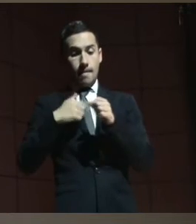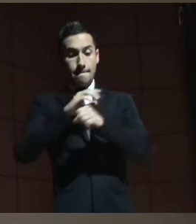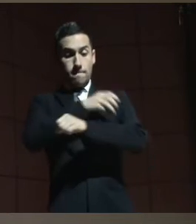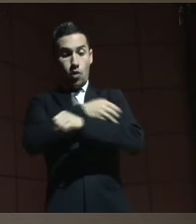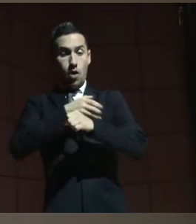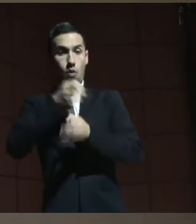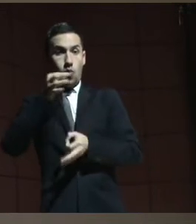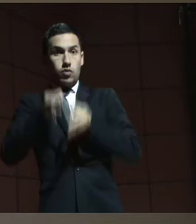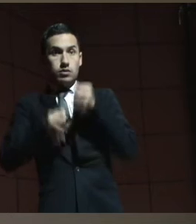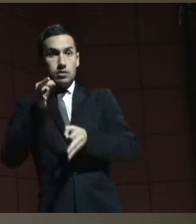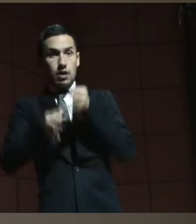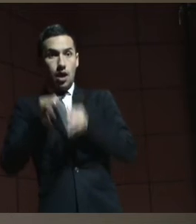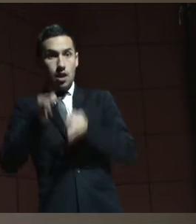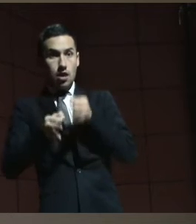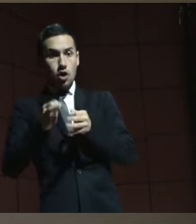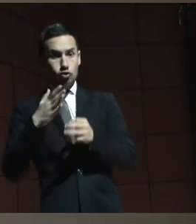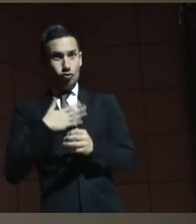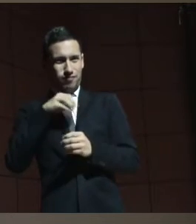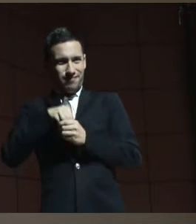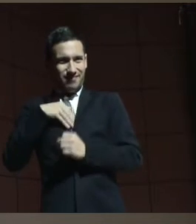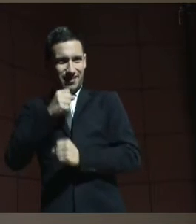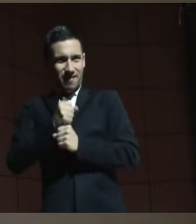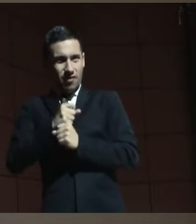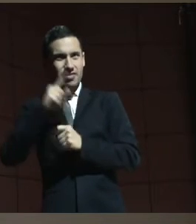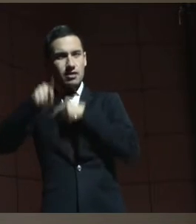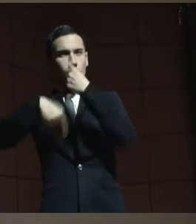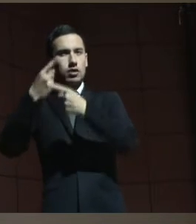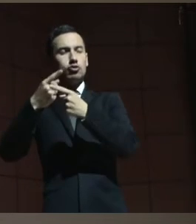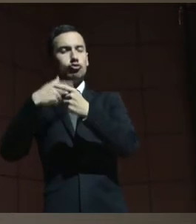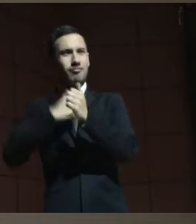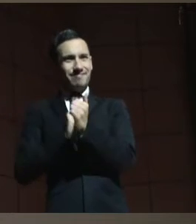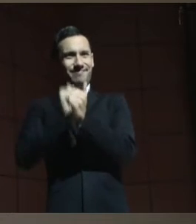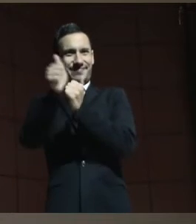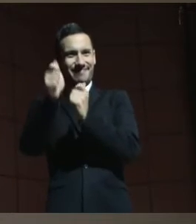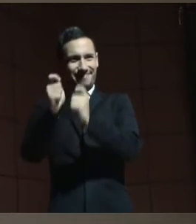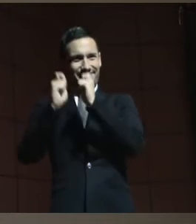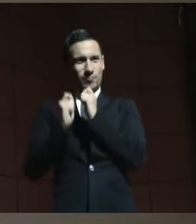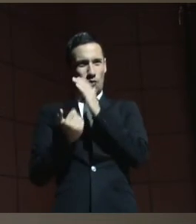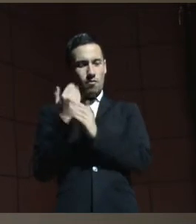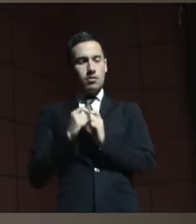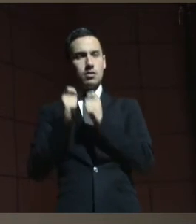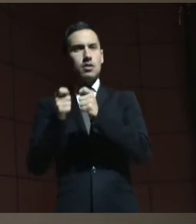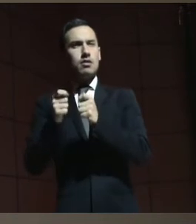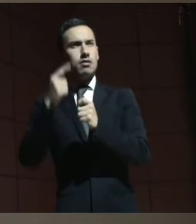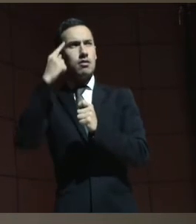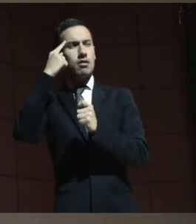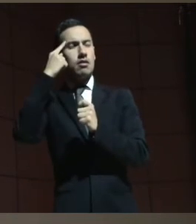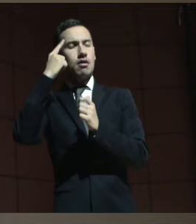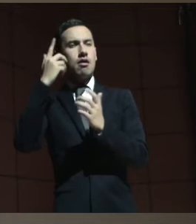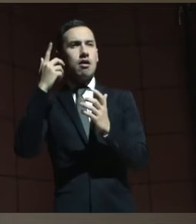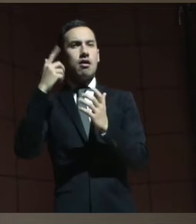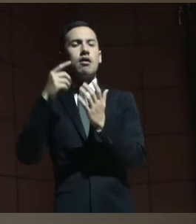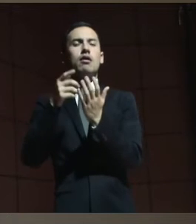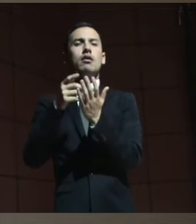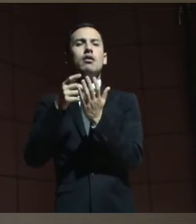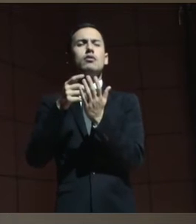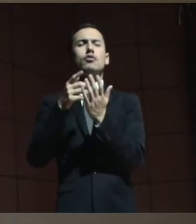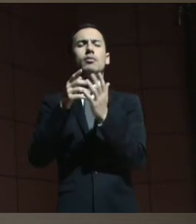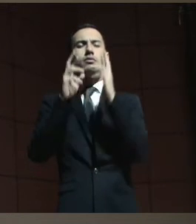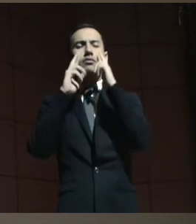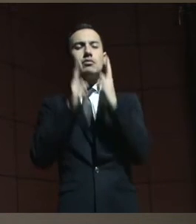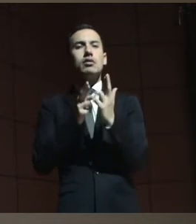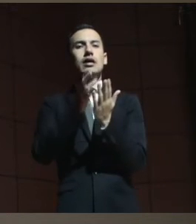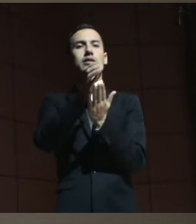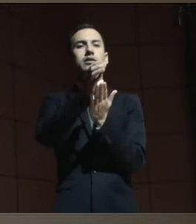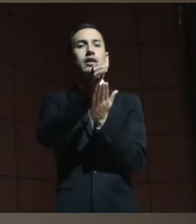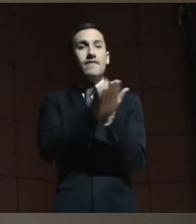al que después pertenecí, reconocía únicamente el certificado otorgado por un